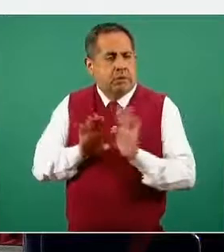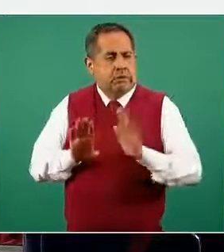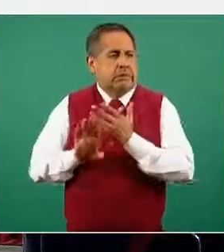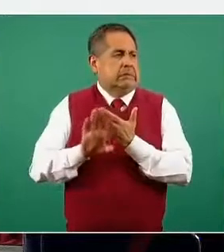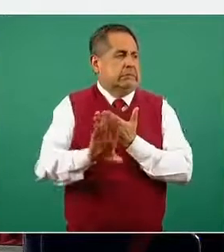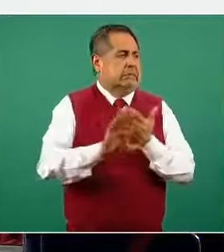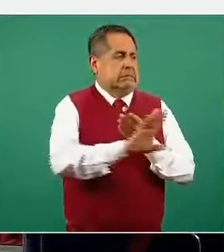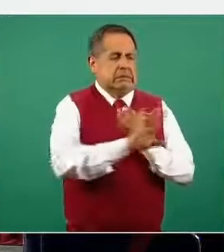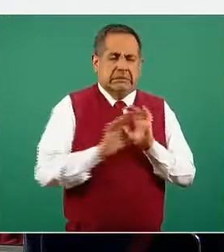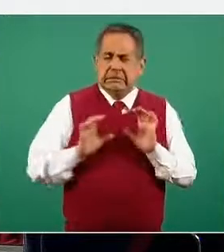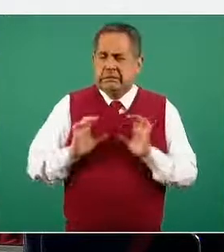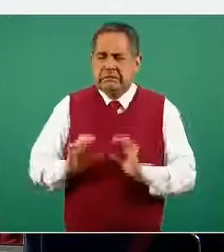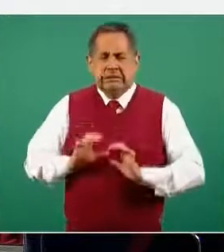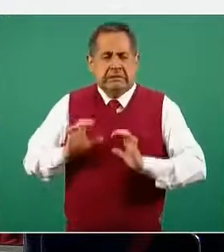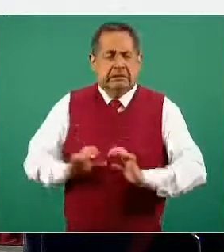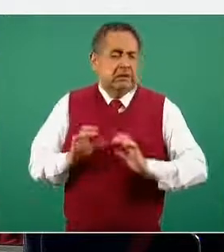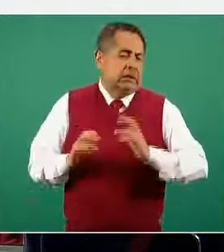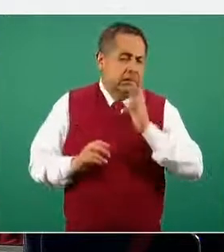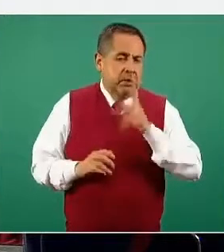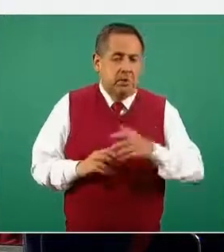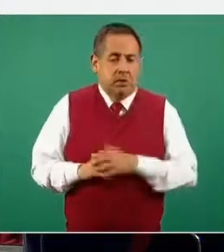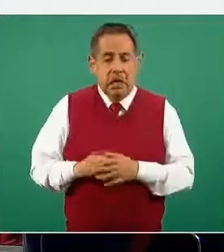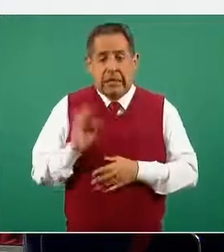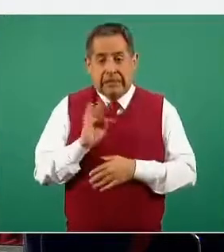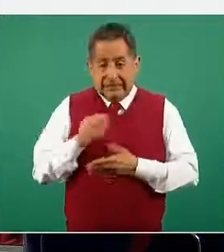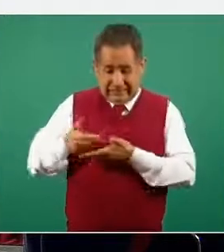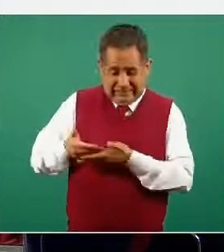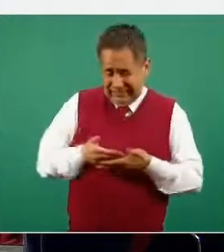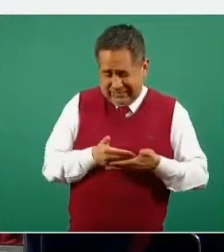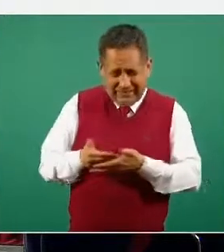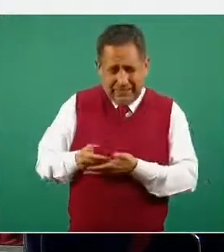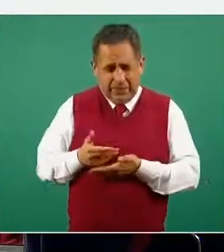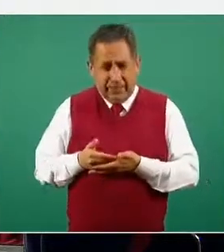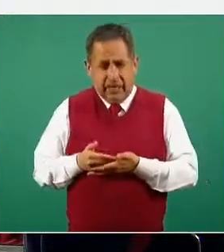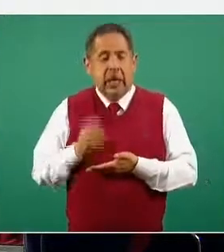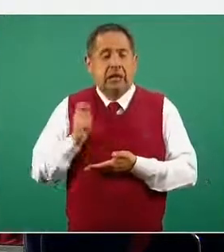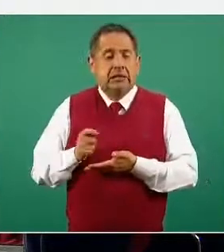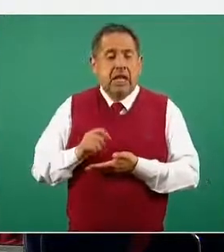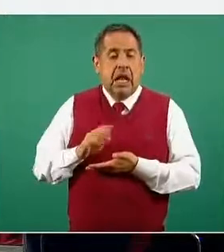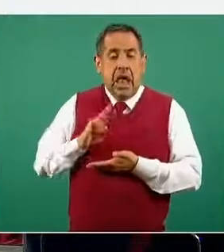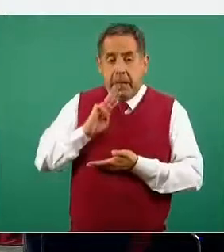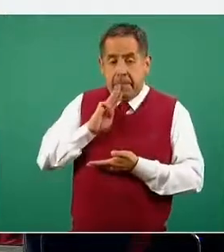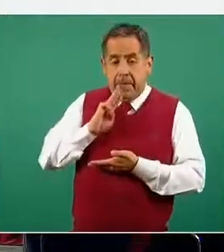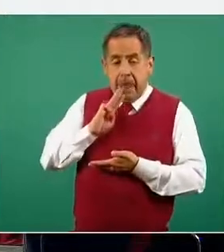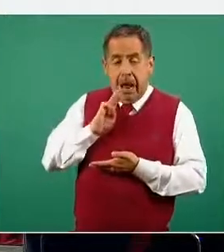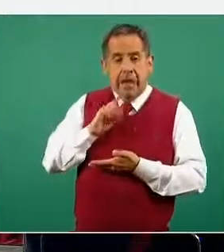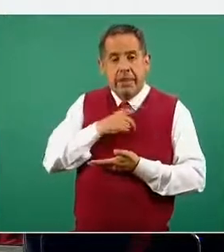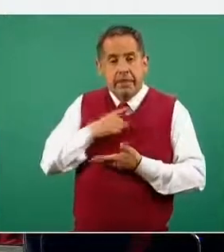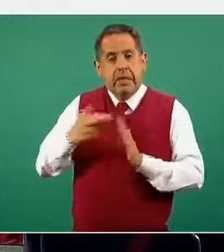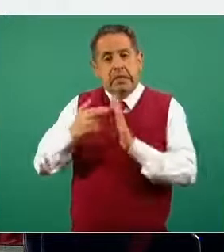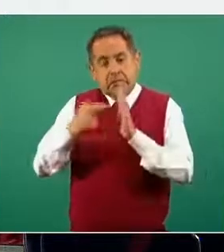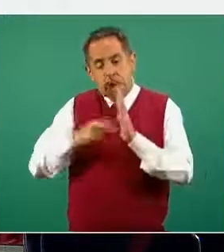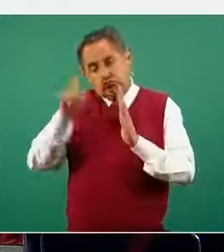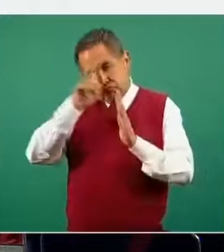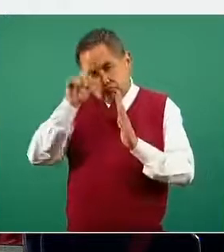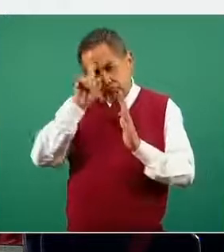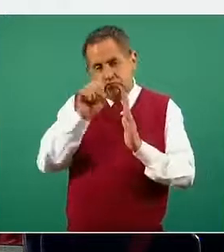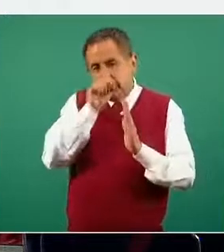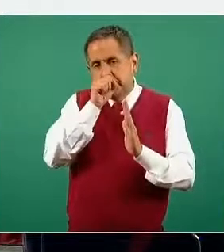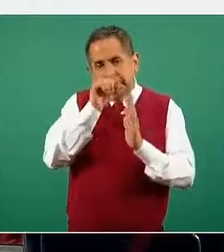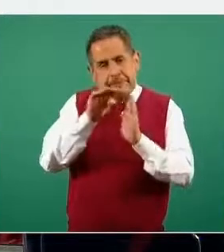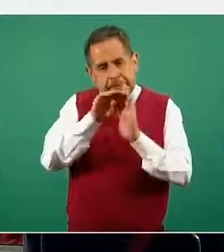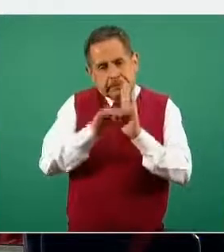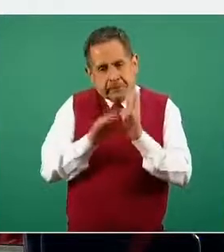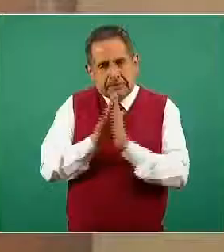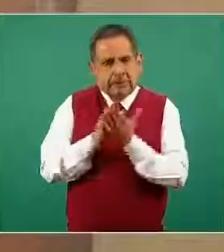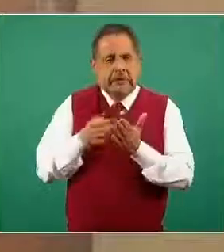familia y si se tiene una persona recién nacida en casa pues la mamá debe seguir estas medidas que se han recomendado pues de